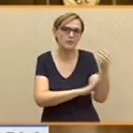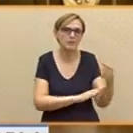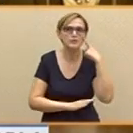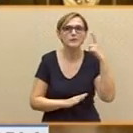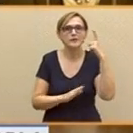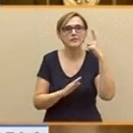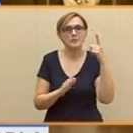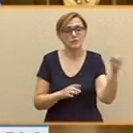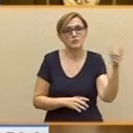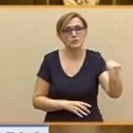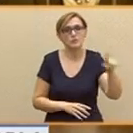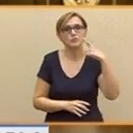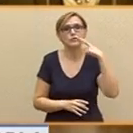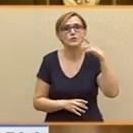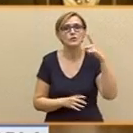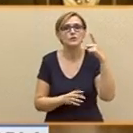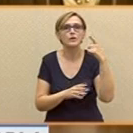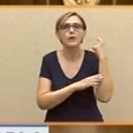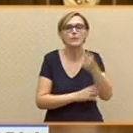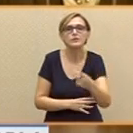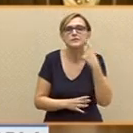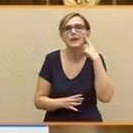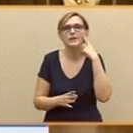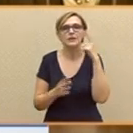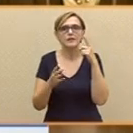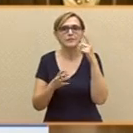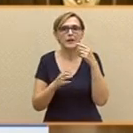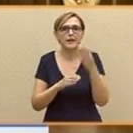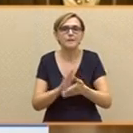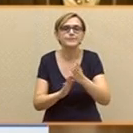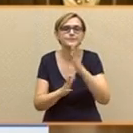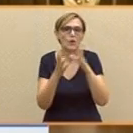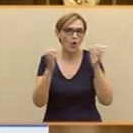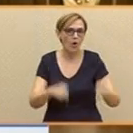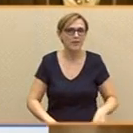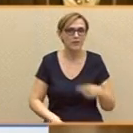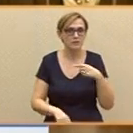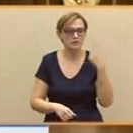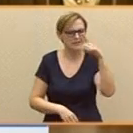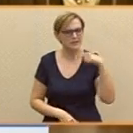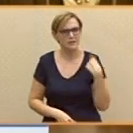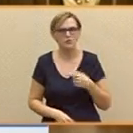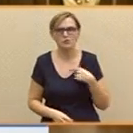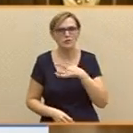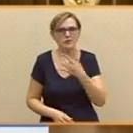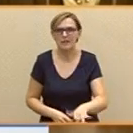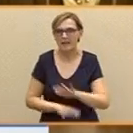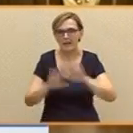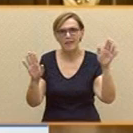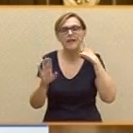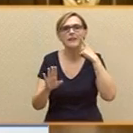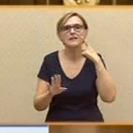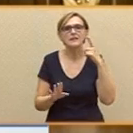presionar a usted para que se echara a un lado y favoreciera una gran coalición, saben que nosotros no cedemos. Merecer el odio de esas élites